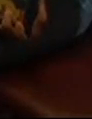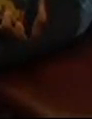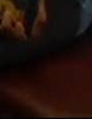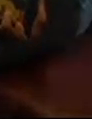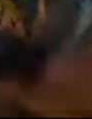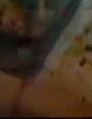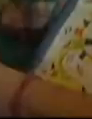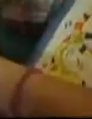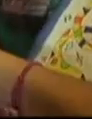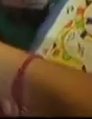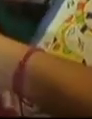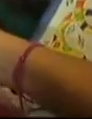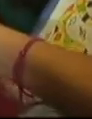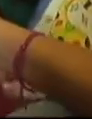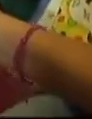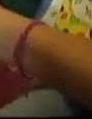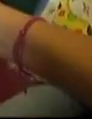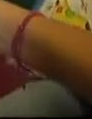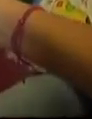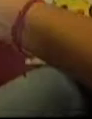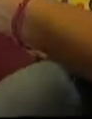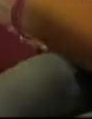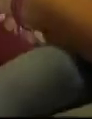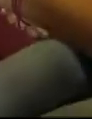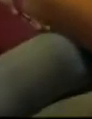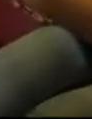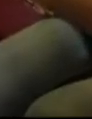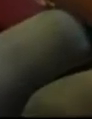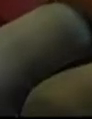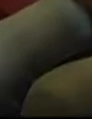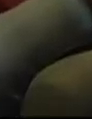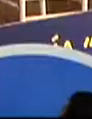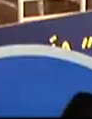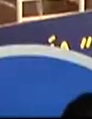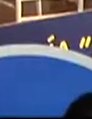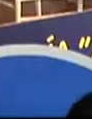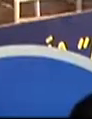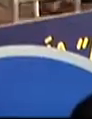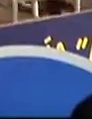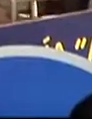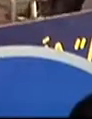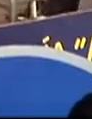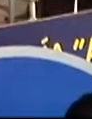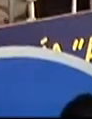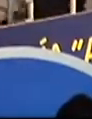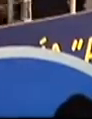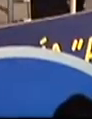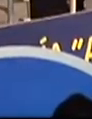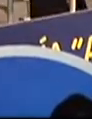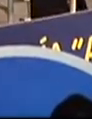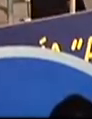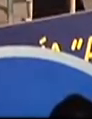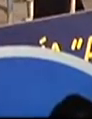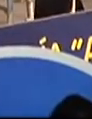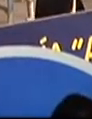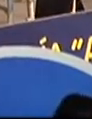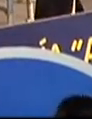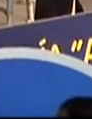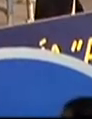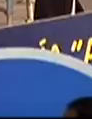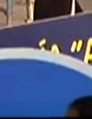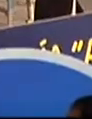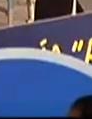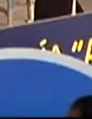Así yo lo dibujé, porque a mí me gusta leer mucho. El segundo lugar fue para Evelyn Ayelica